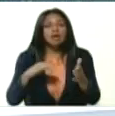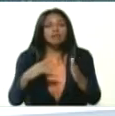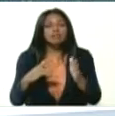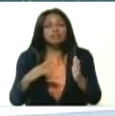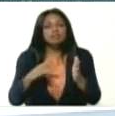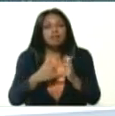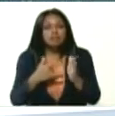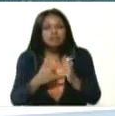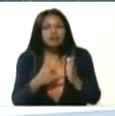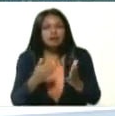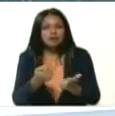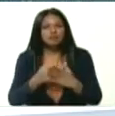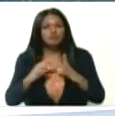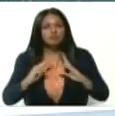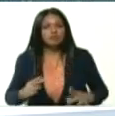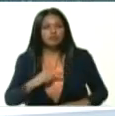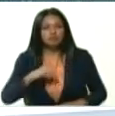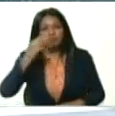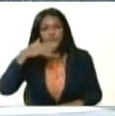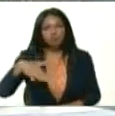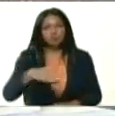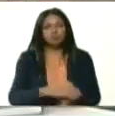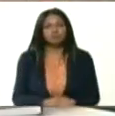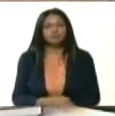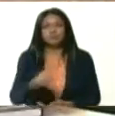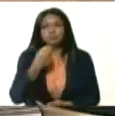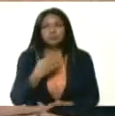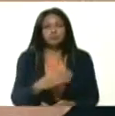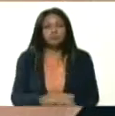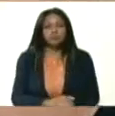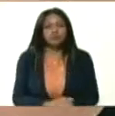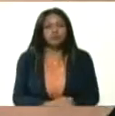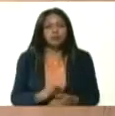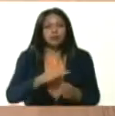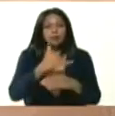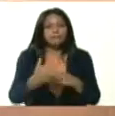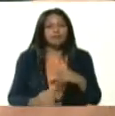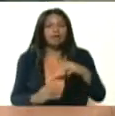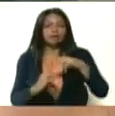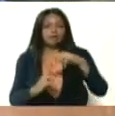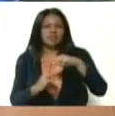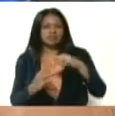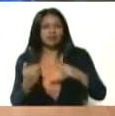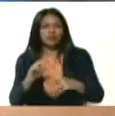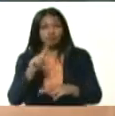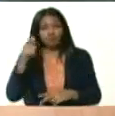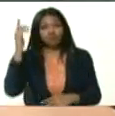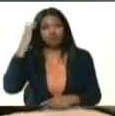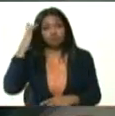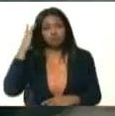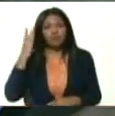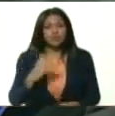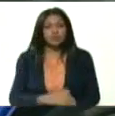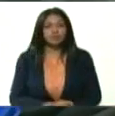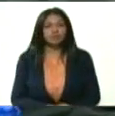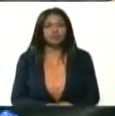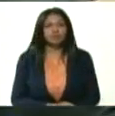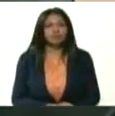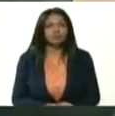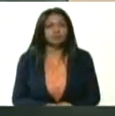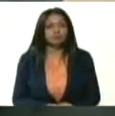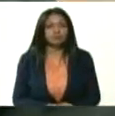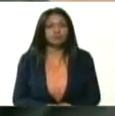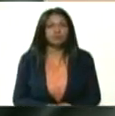humanitaria para nuestro pueblo. Bueno, presidente, sobre el plan Táchira, como usted bien sabe, tomo sus